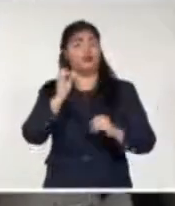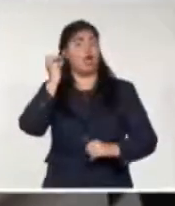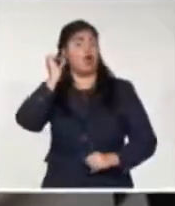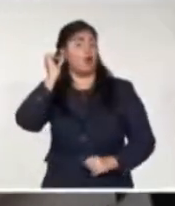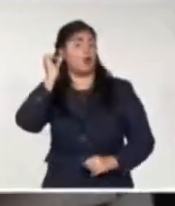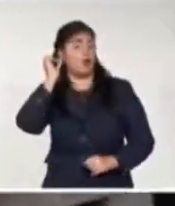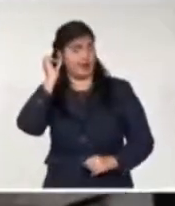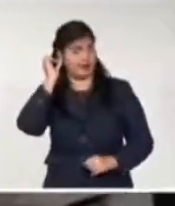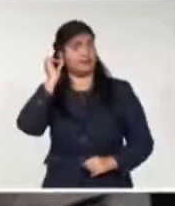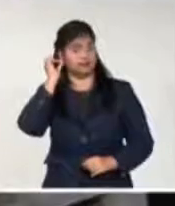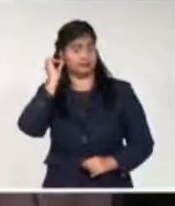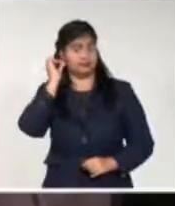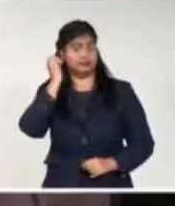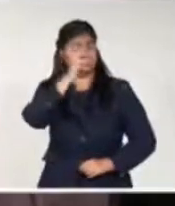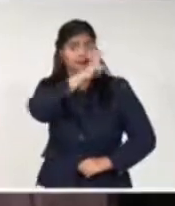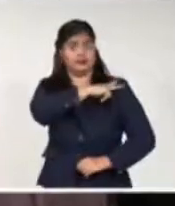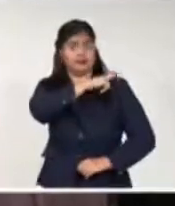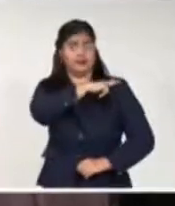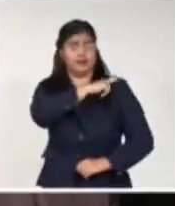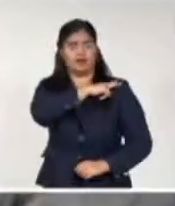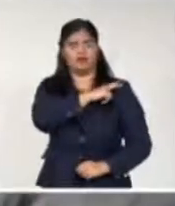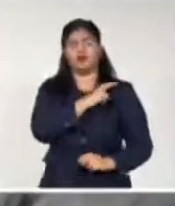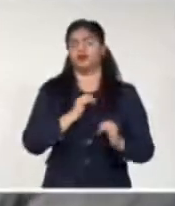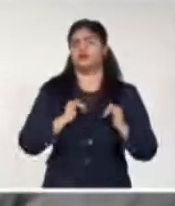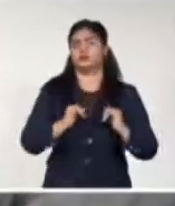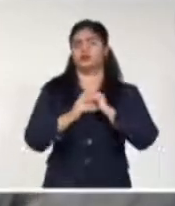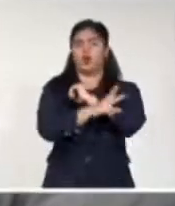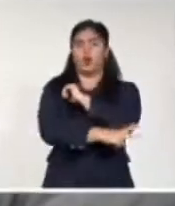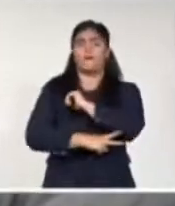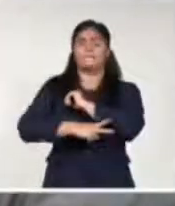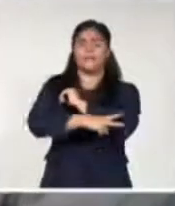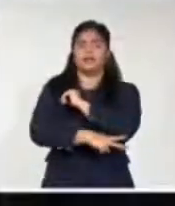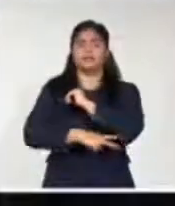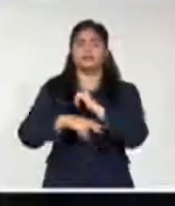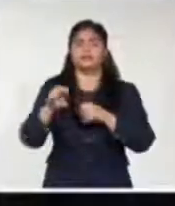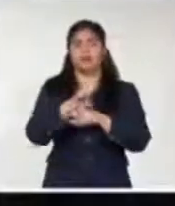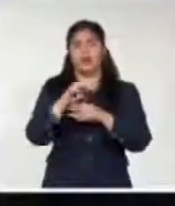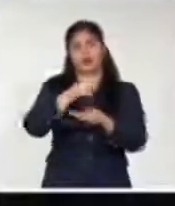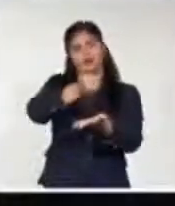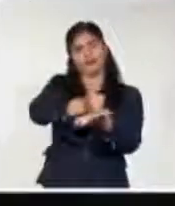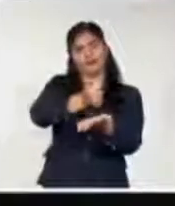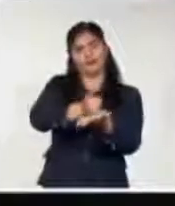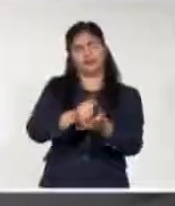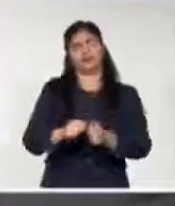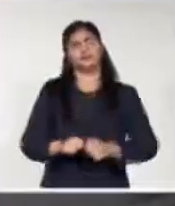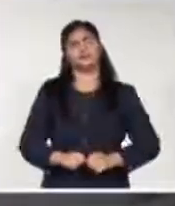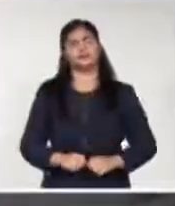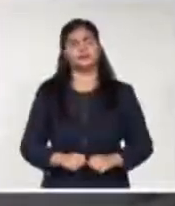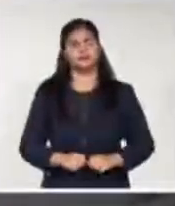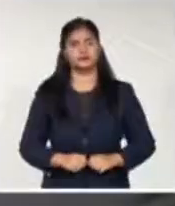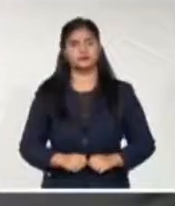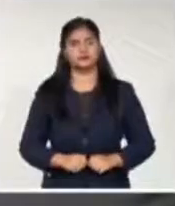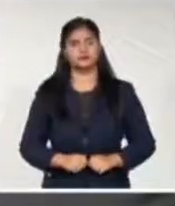para Cuba. Desde Quito, Ecuador, Lourdes Estuz, el Sistema Informativo de la Televisión Cubana.